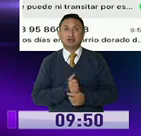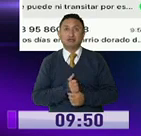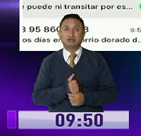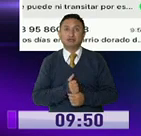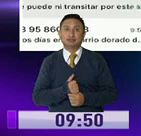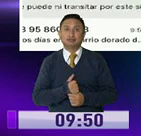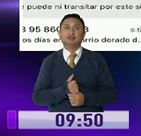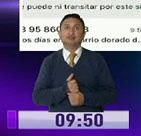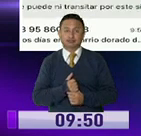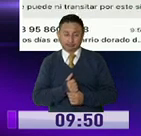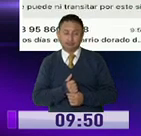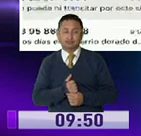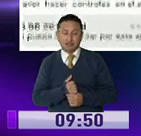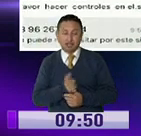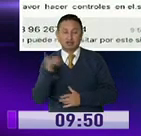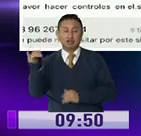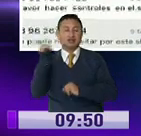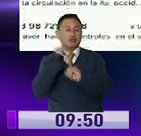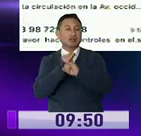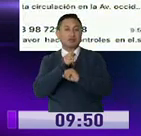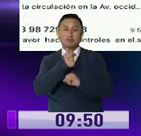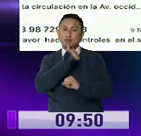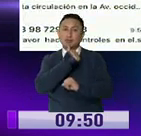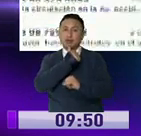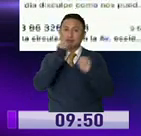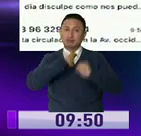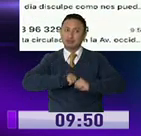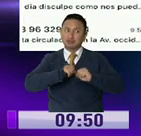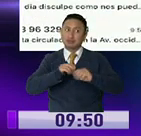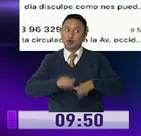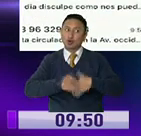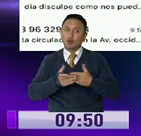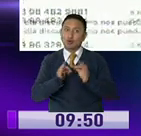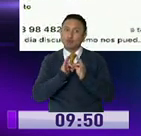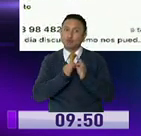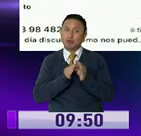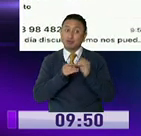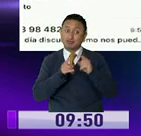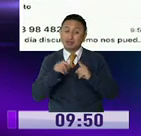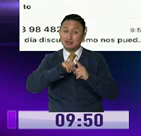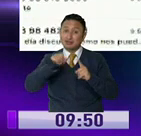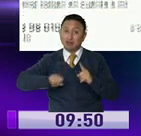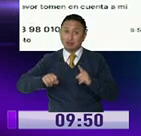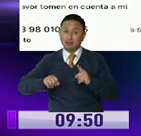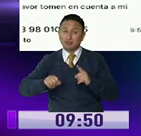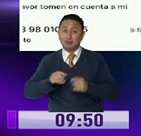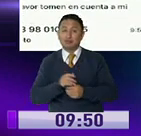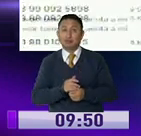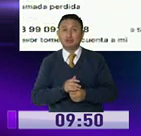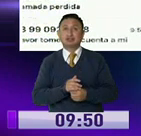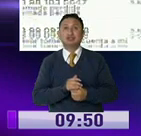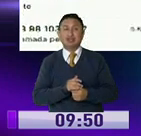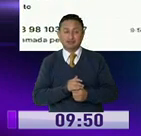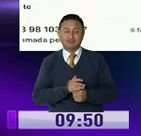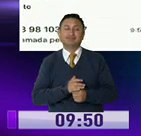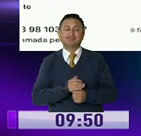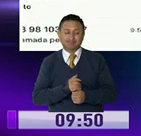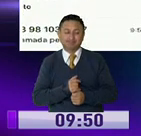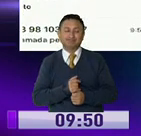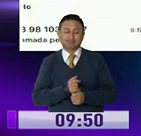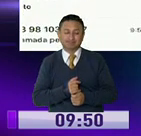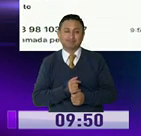hay un montón de instituciones privadas y públicas que tienen que ver cómo implementan estos sistemas o cambian estos sistemas